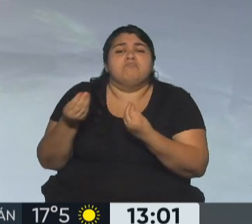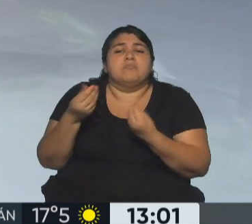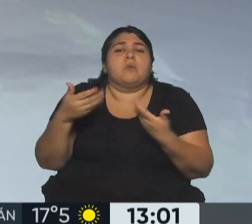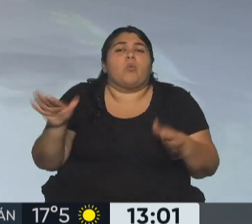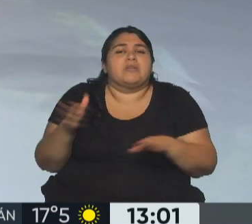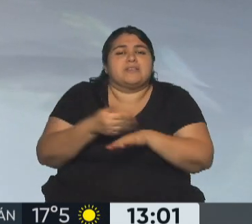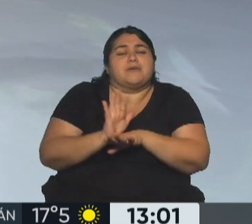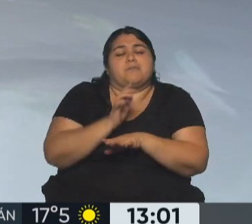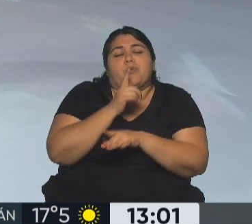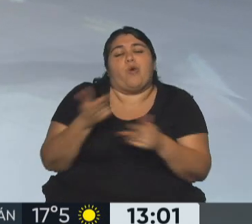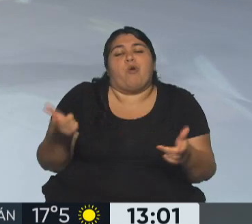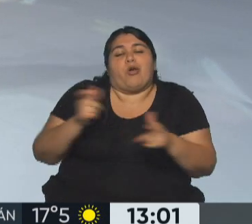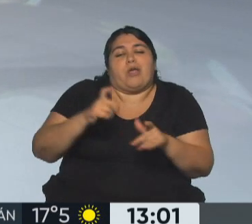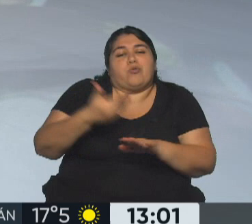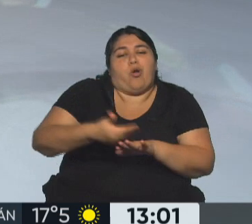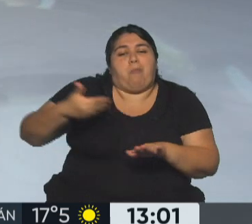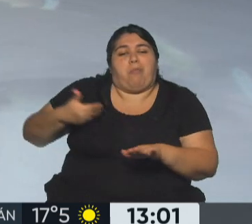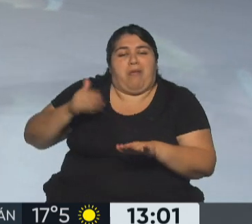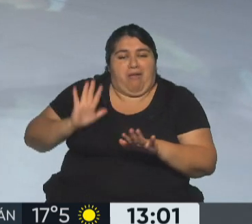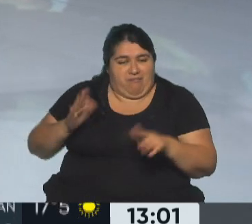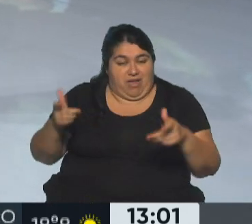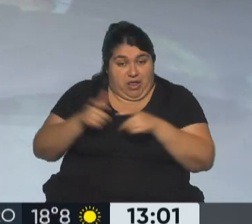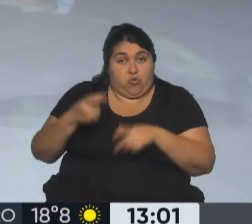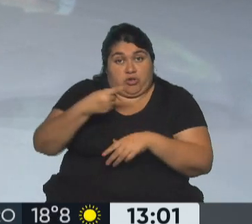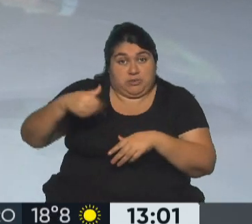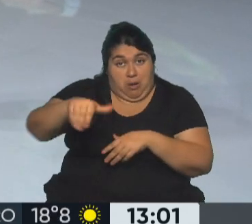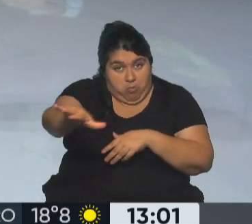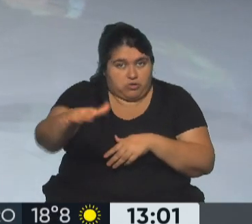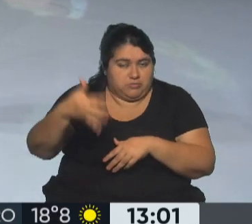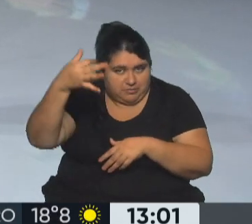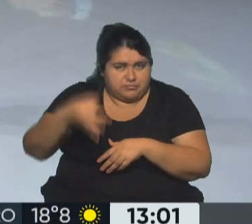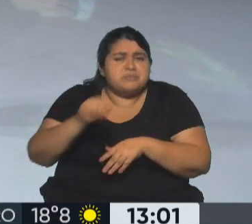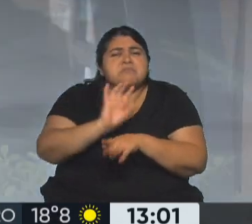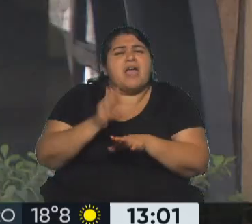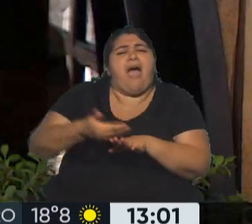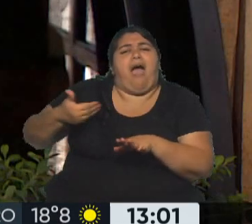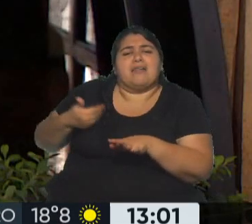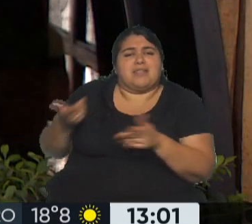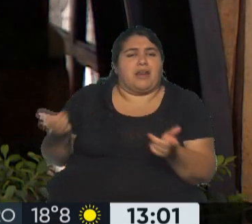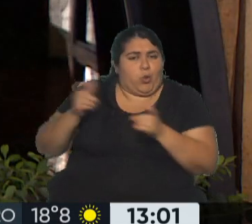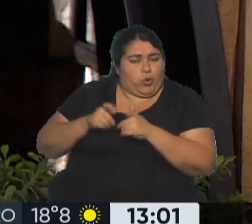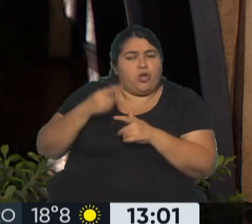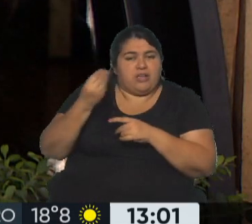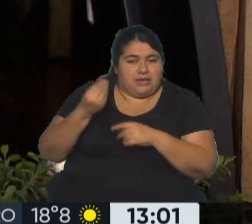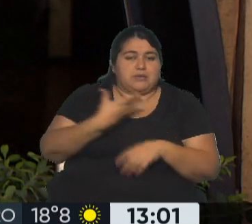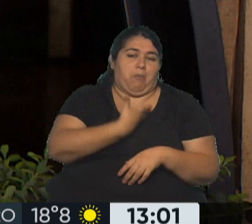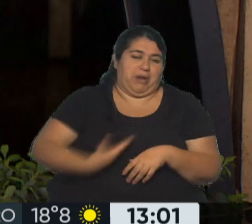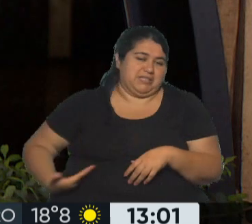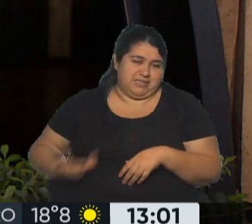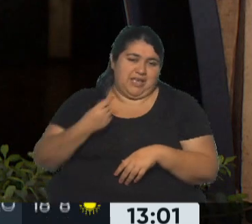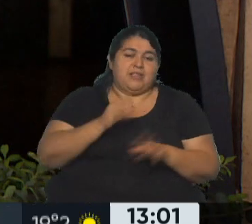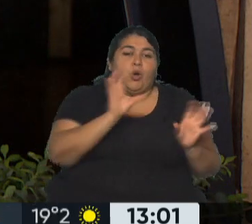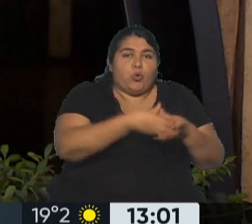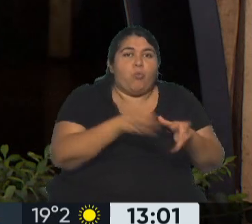previa de una reunión importante que se va a desarrollar la semana que viene. Decíamos la previa porque en este caso se reunieron los presidentes de los